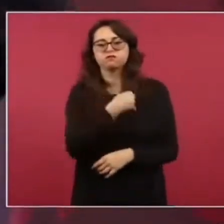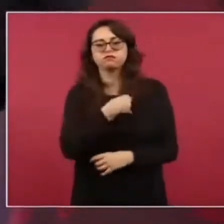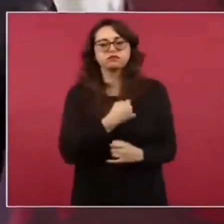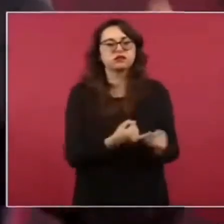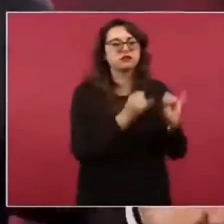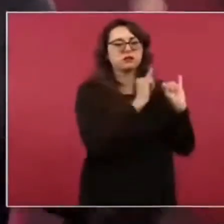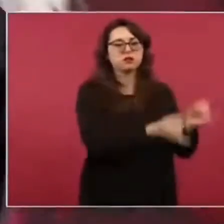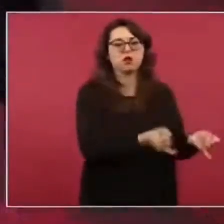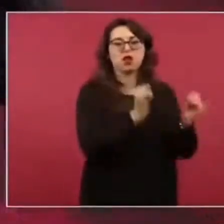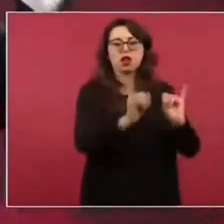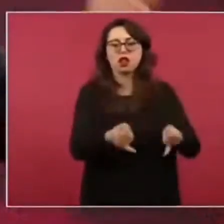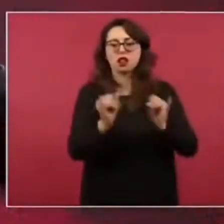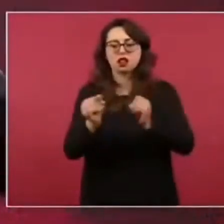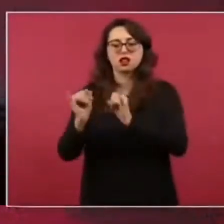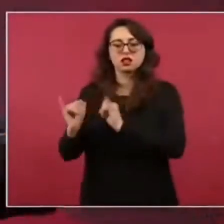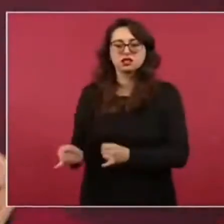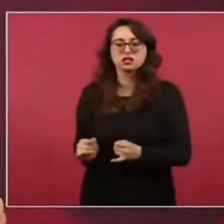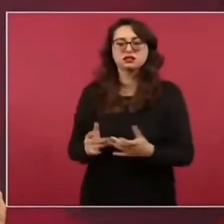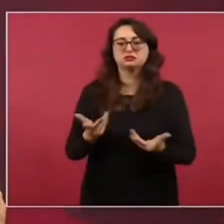donde ya